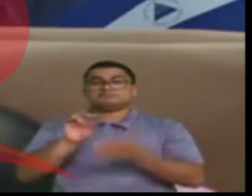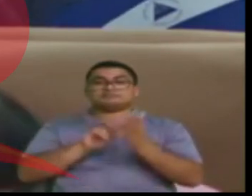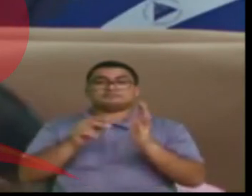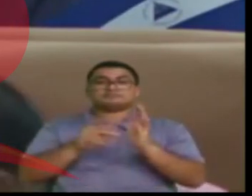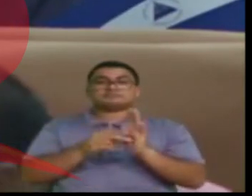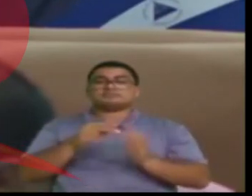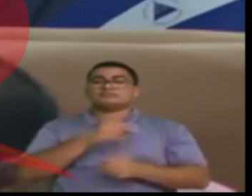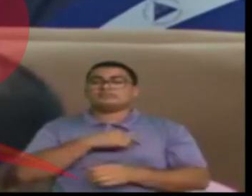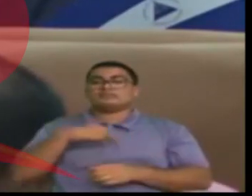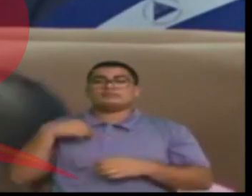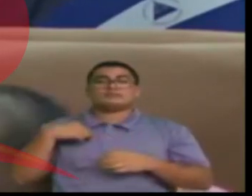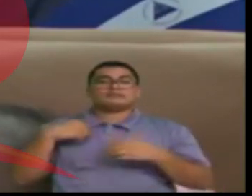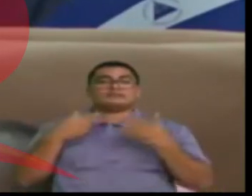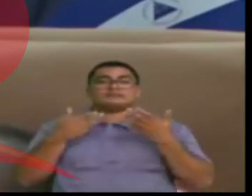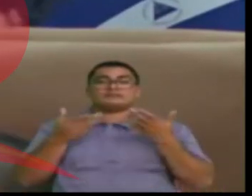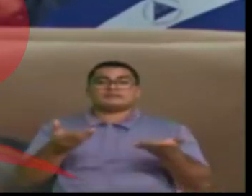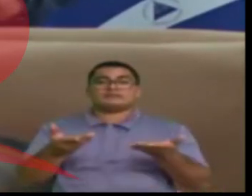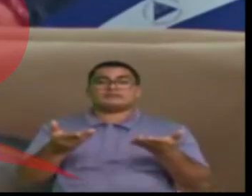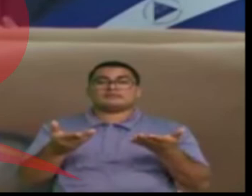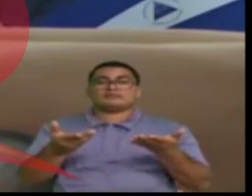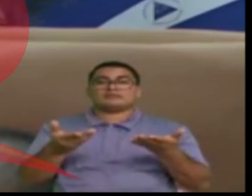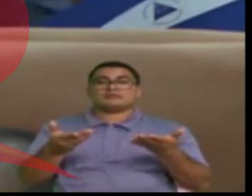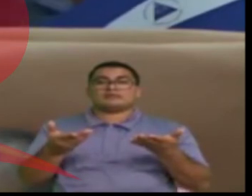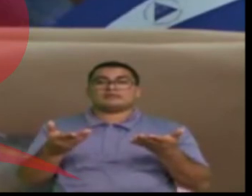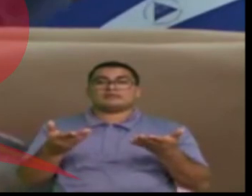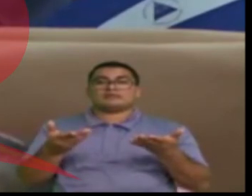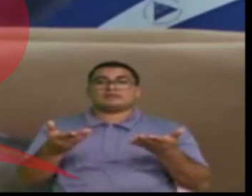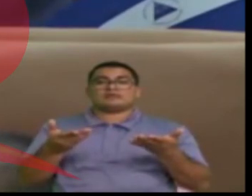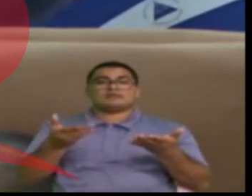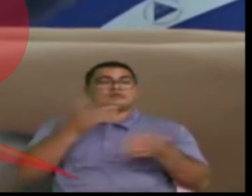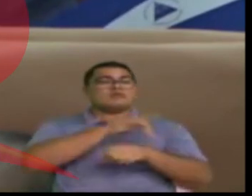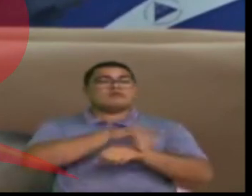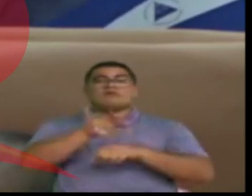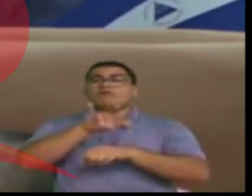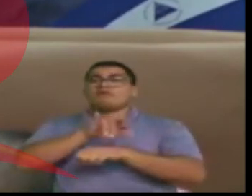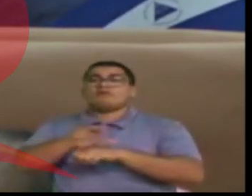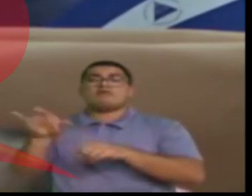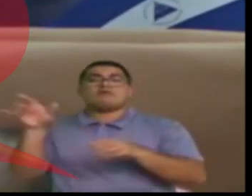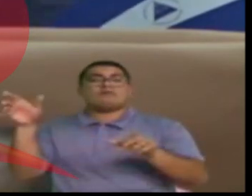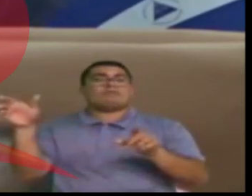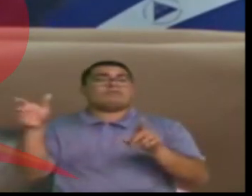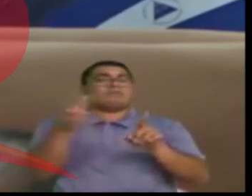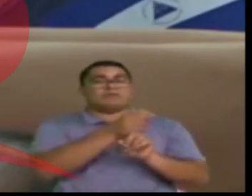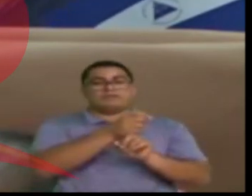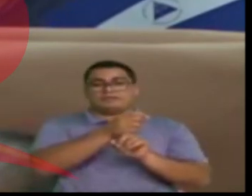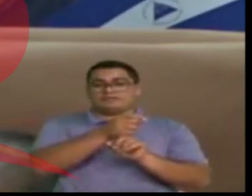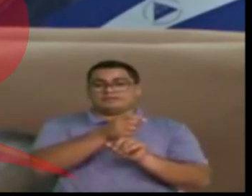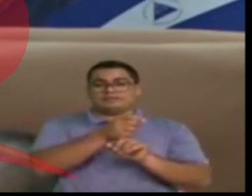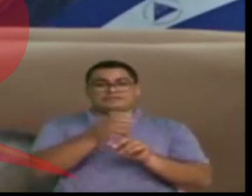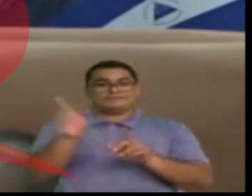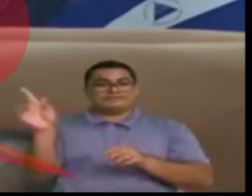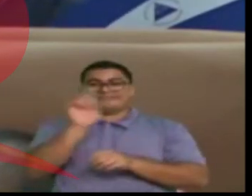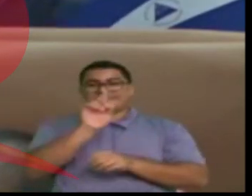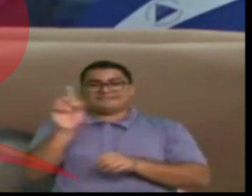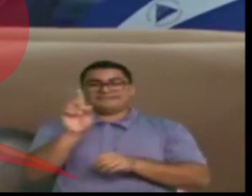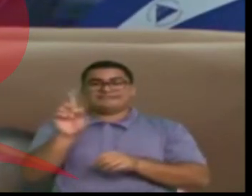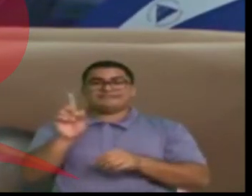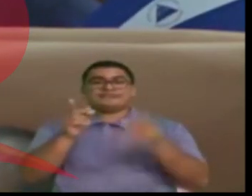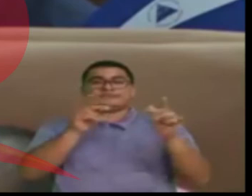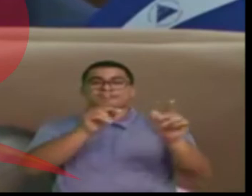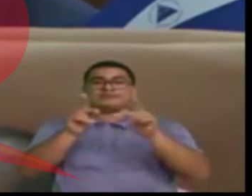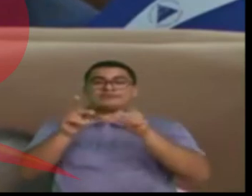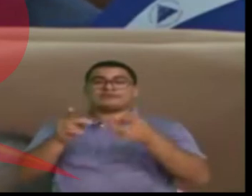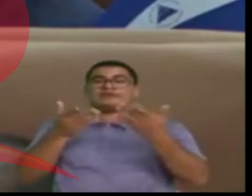una figura para desarrollar una persecución o una cacería de brujas, como se ha querido aquí